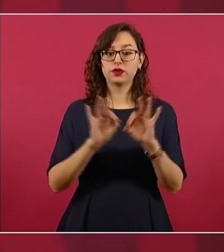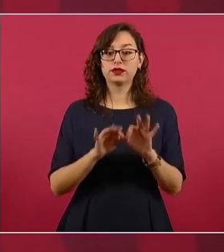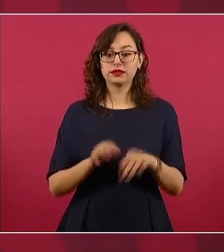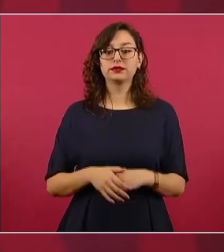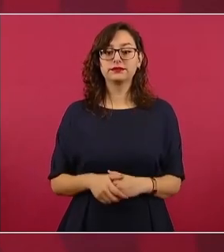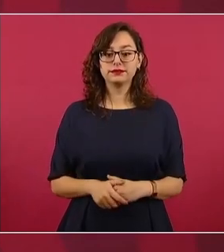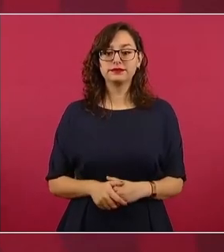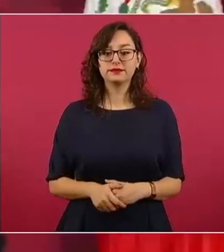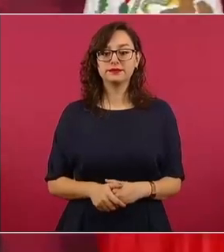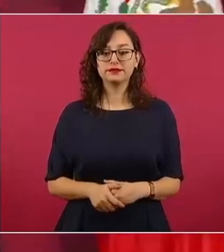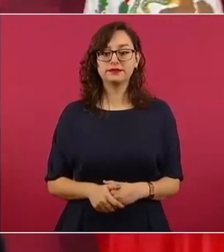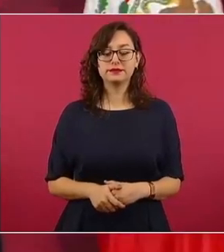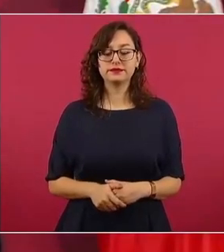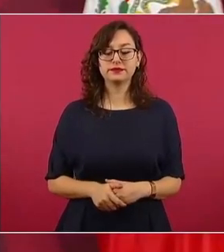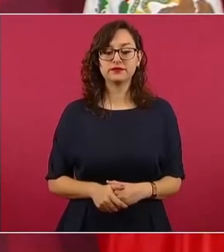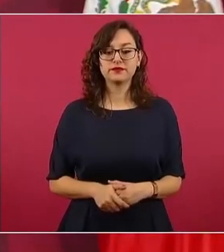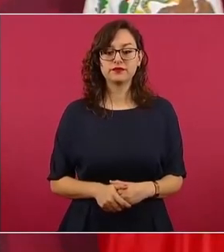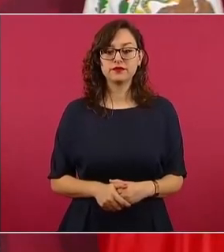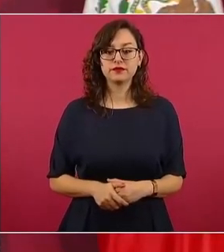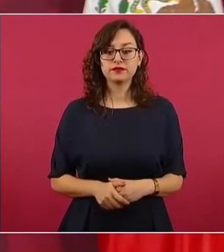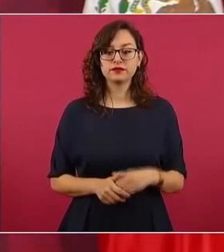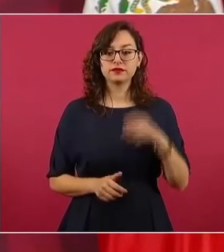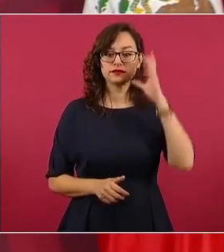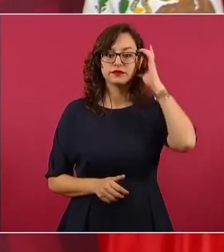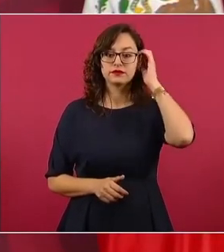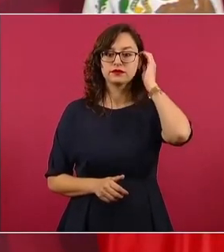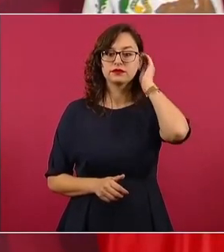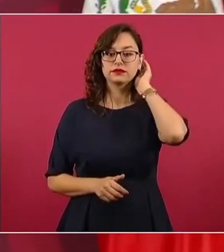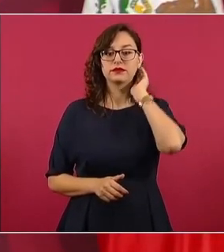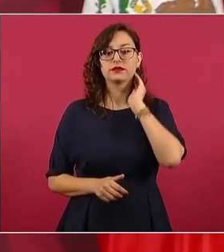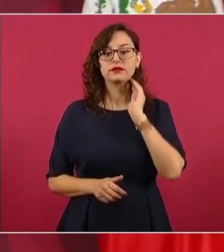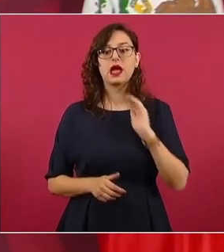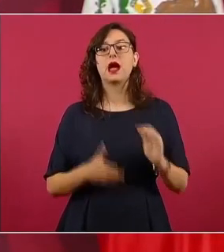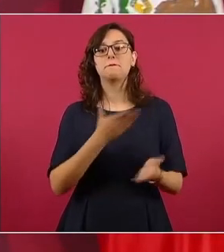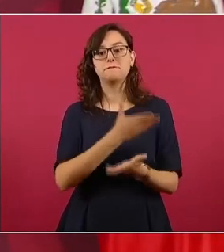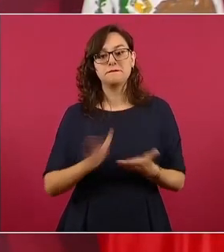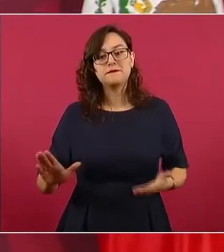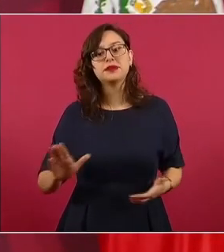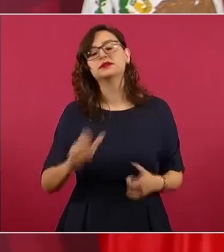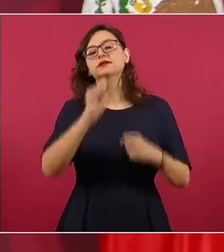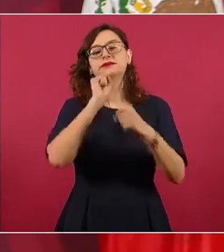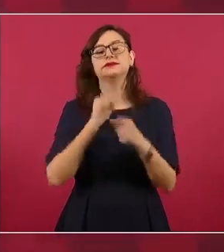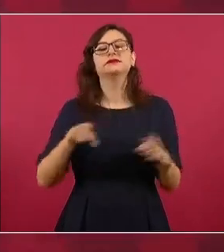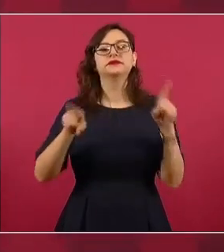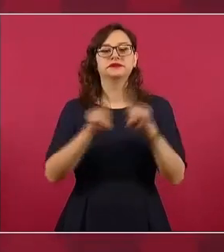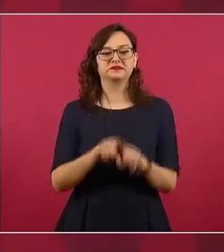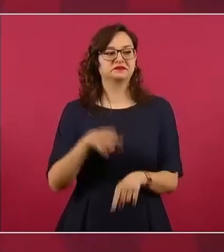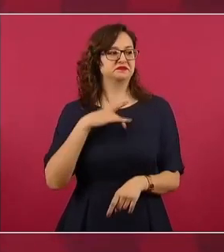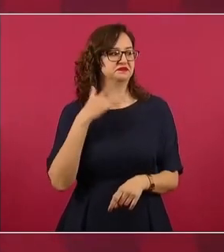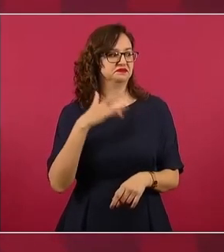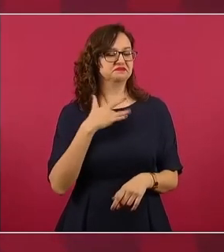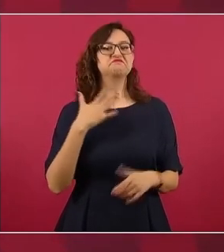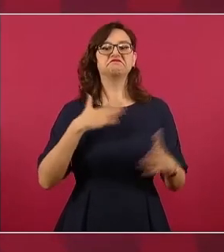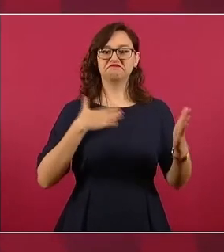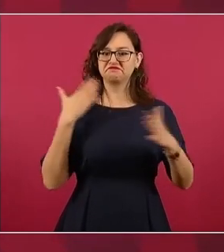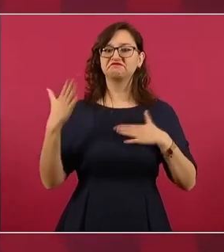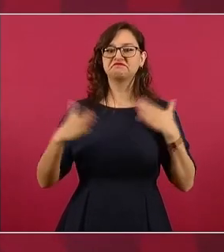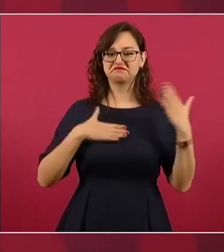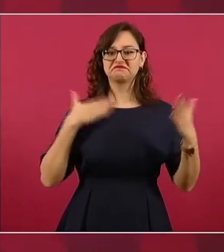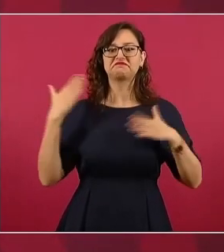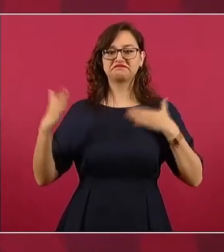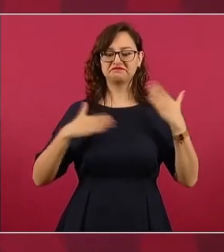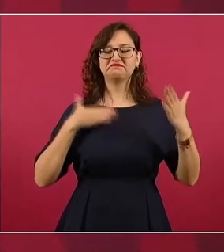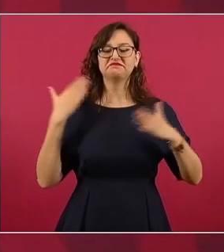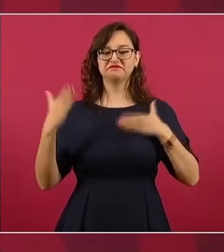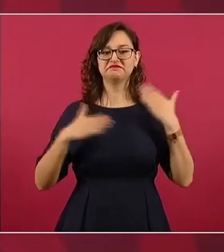Y además es divertido, porque